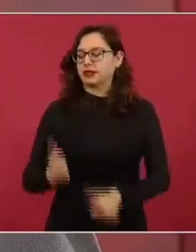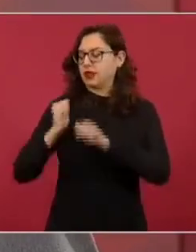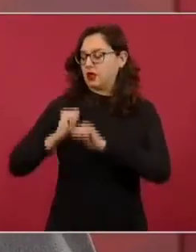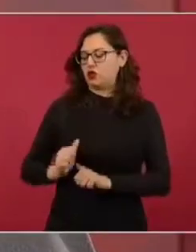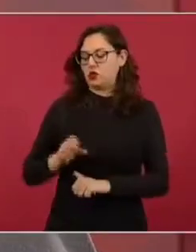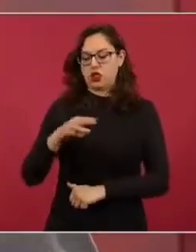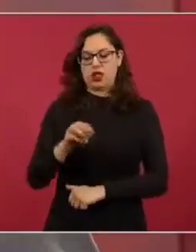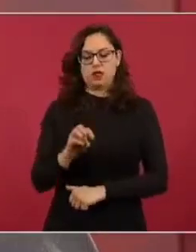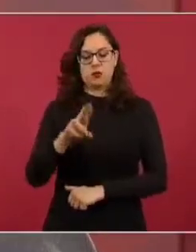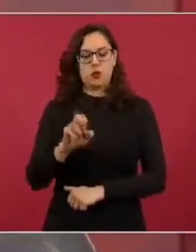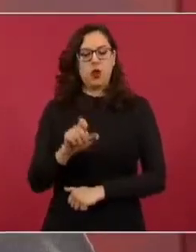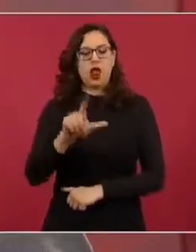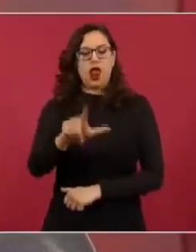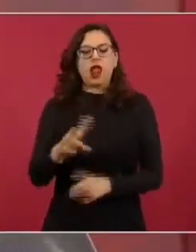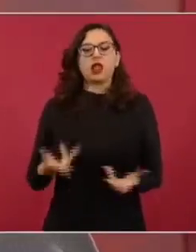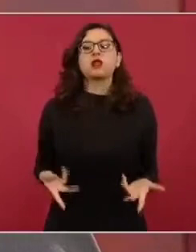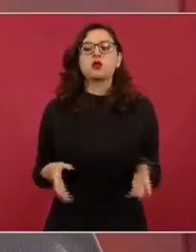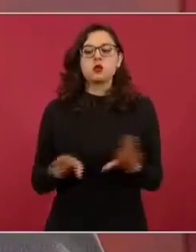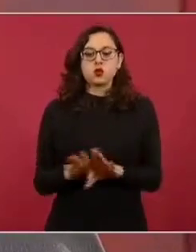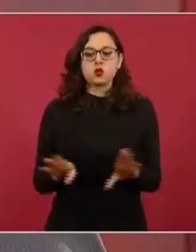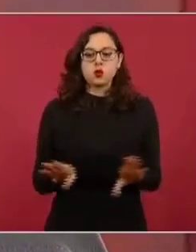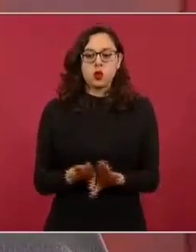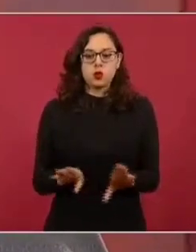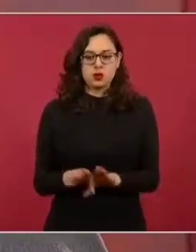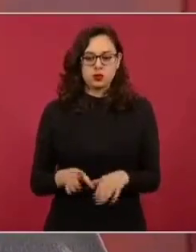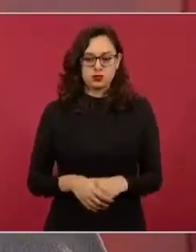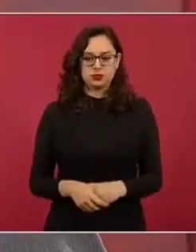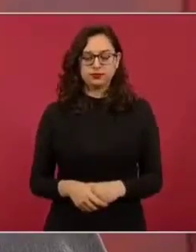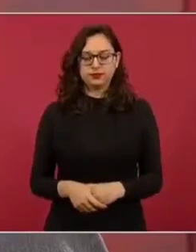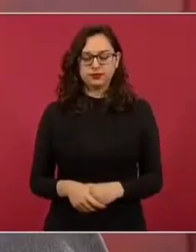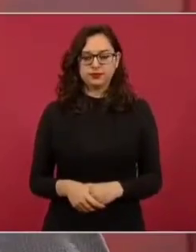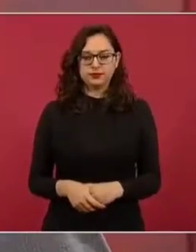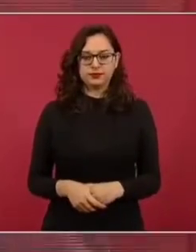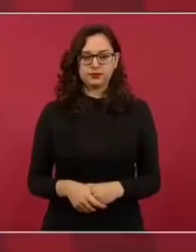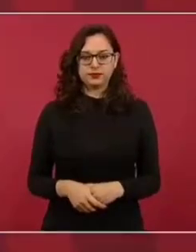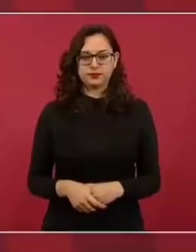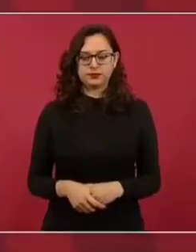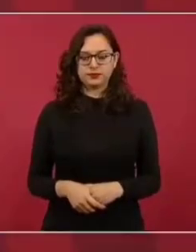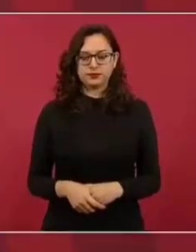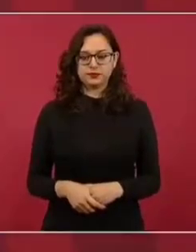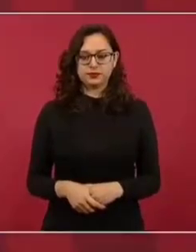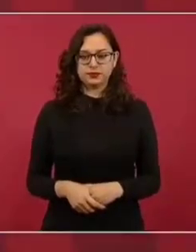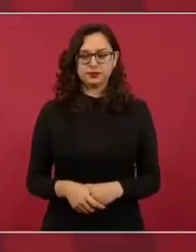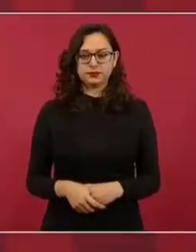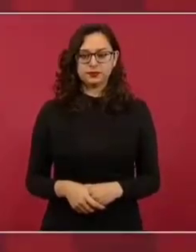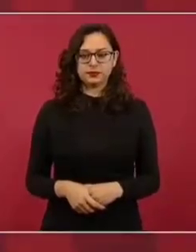ordena